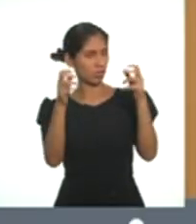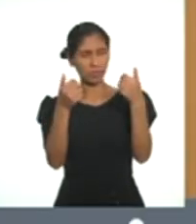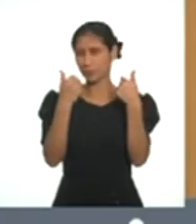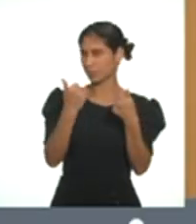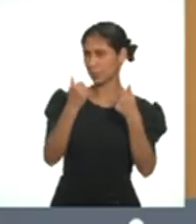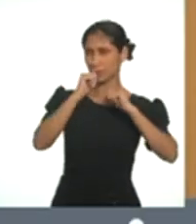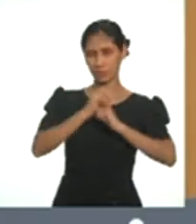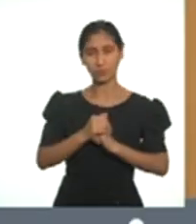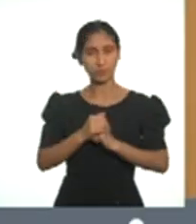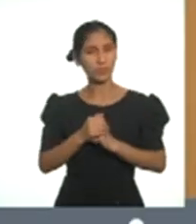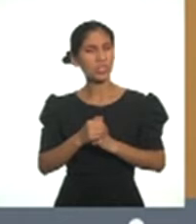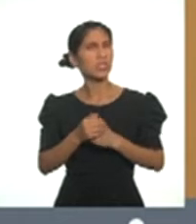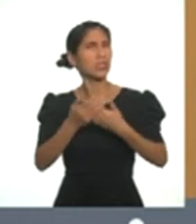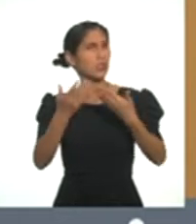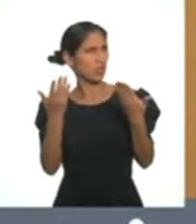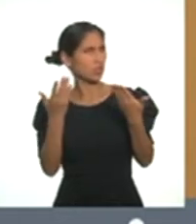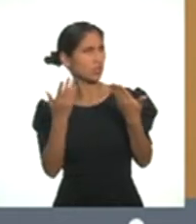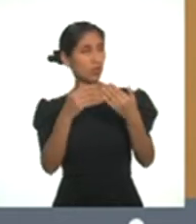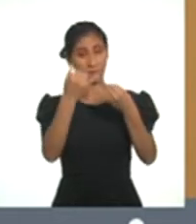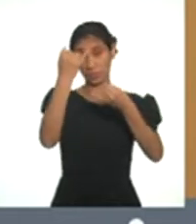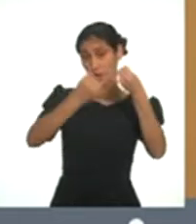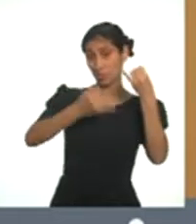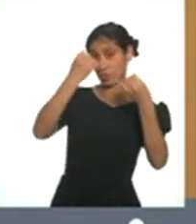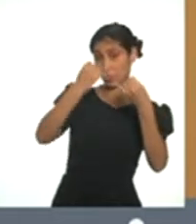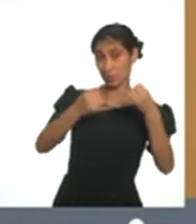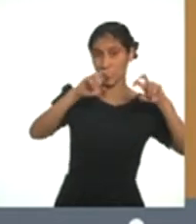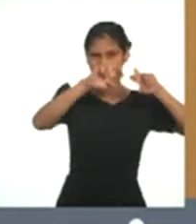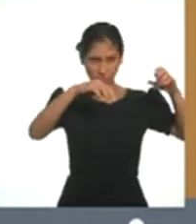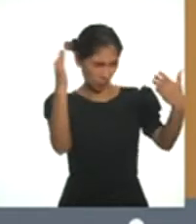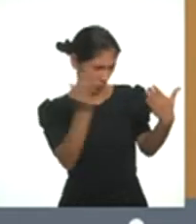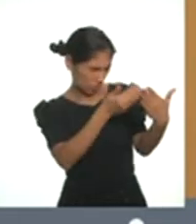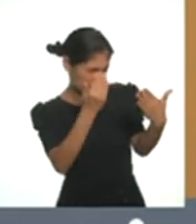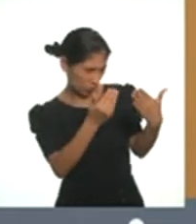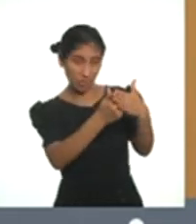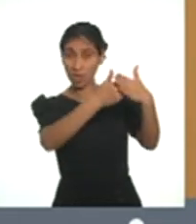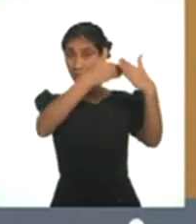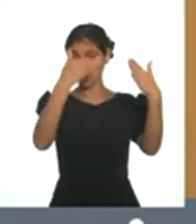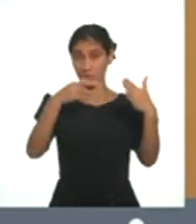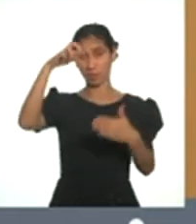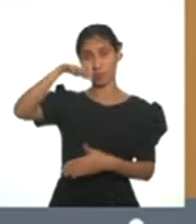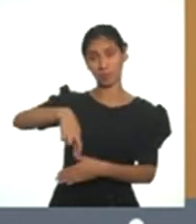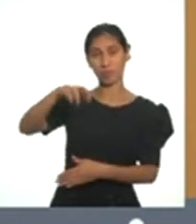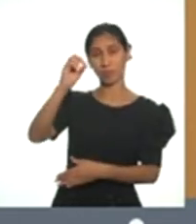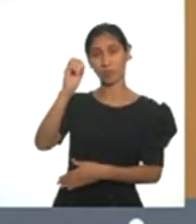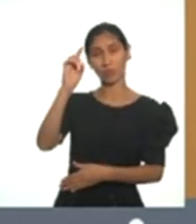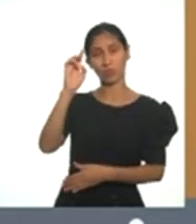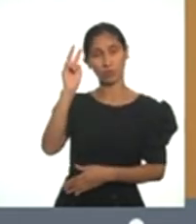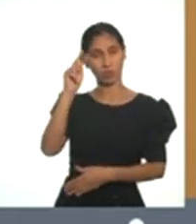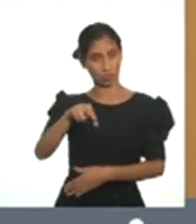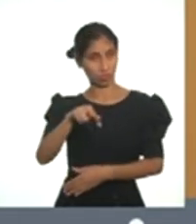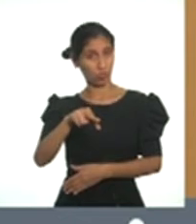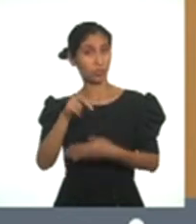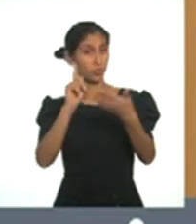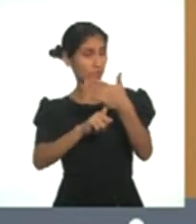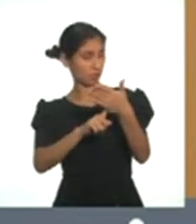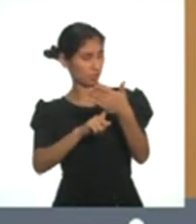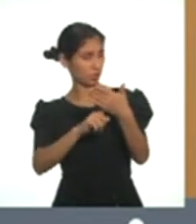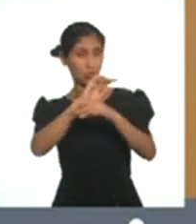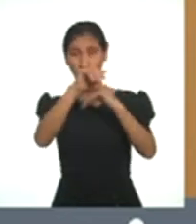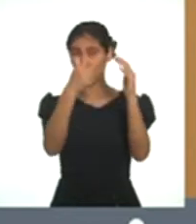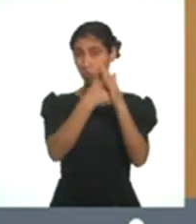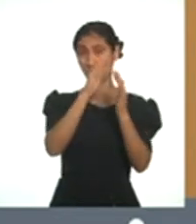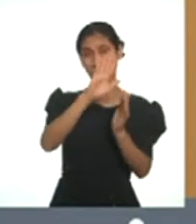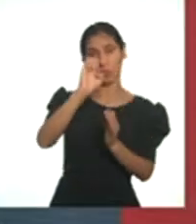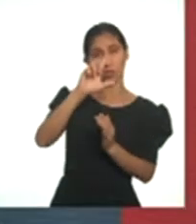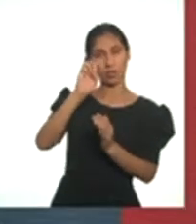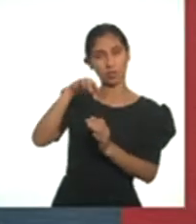Bueno, y con eso hemos terminado de investigar la preproducción donde se elabora el guión, con todos